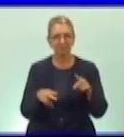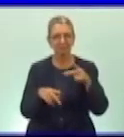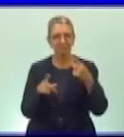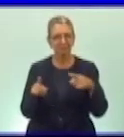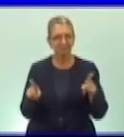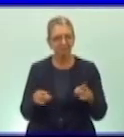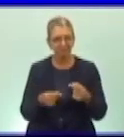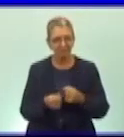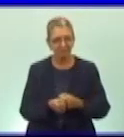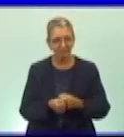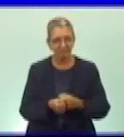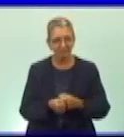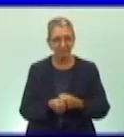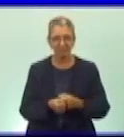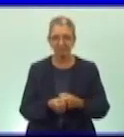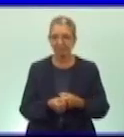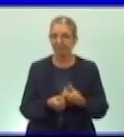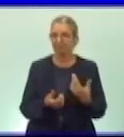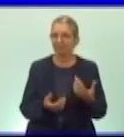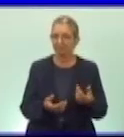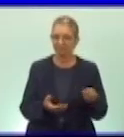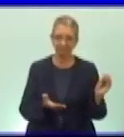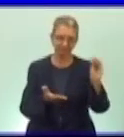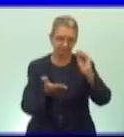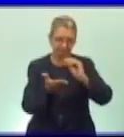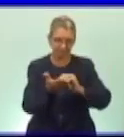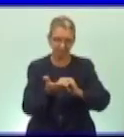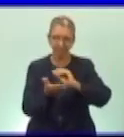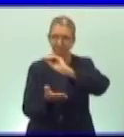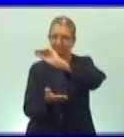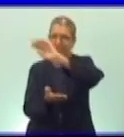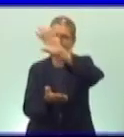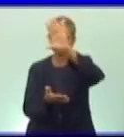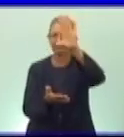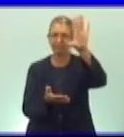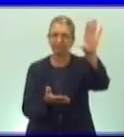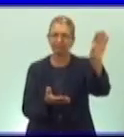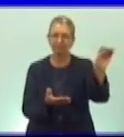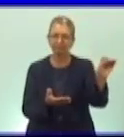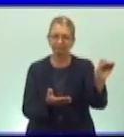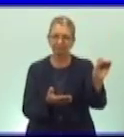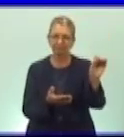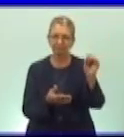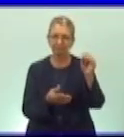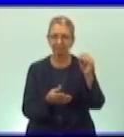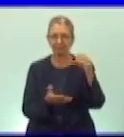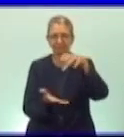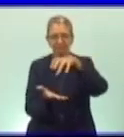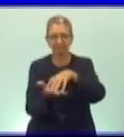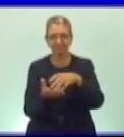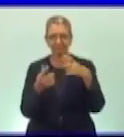y ubica en el mapa lugares importantes y hechos históricos